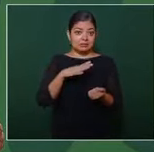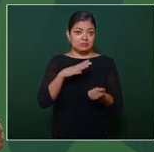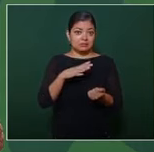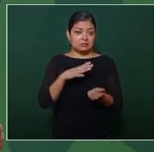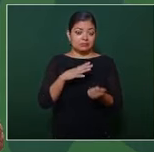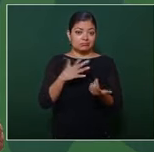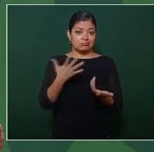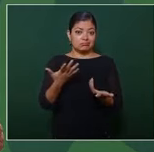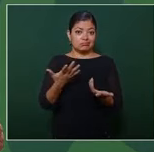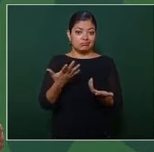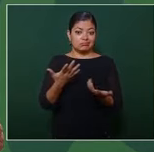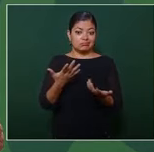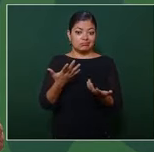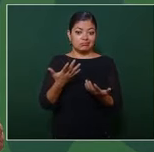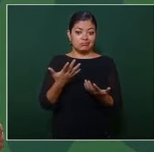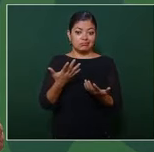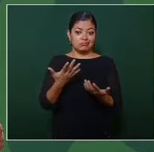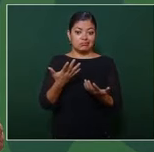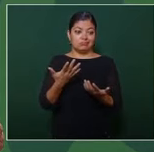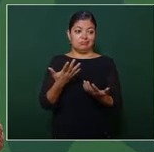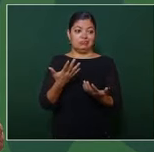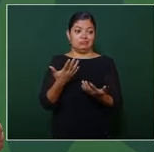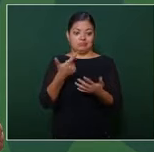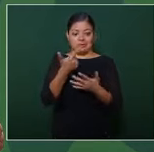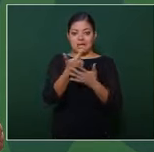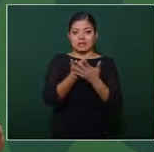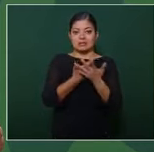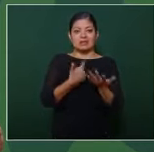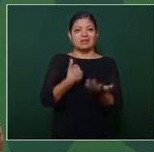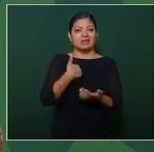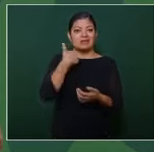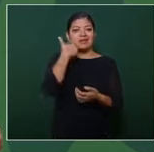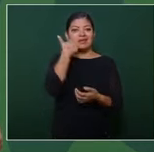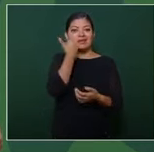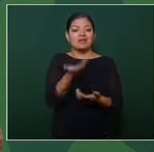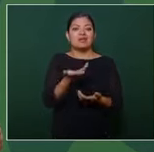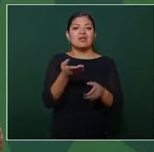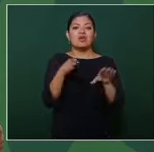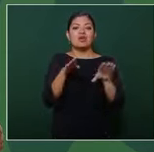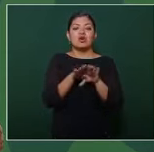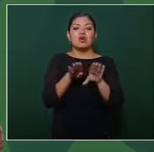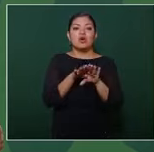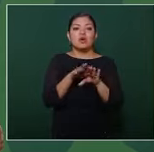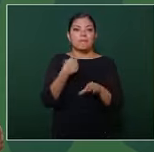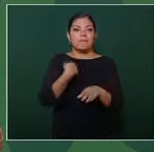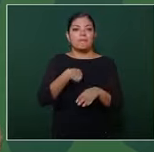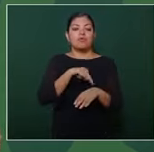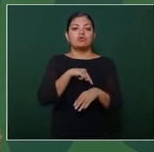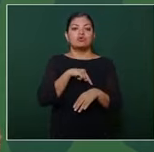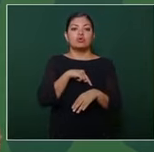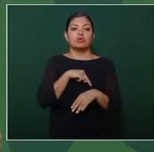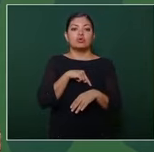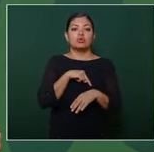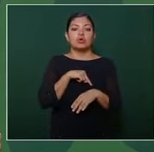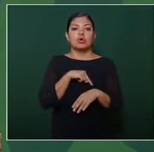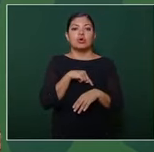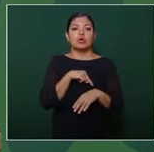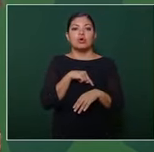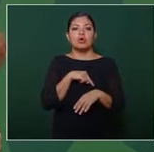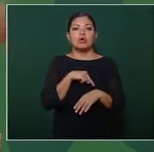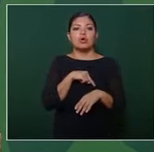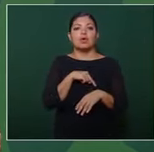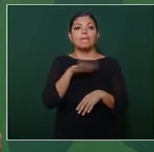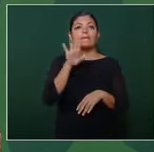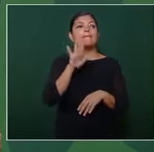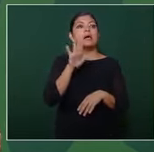este quisieran que nosotros nos sometiéramos quieren